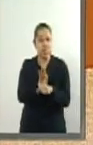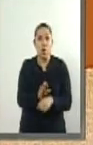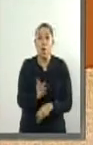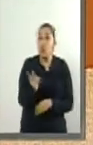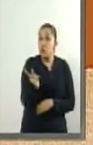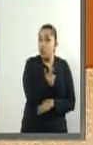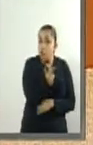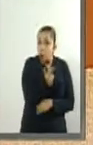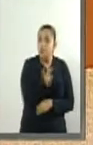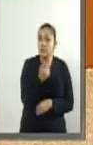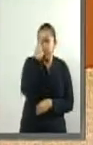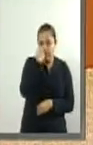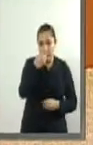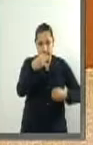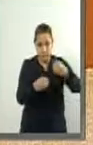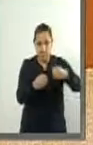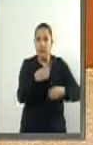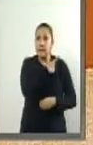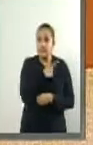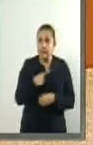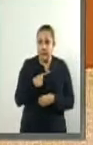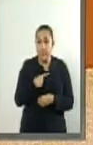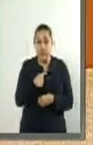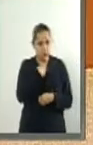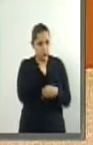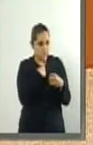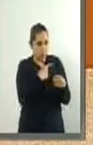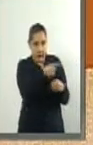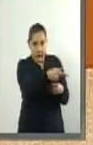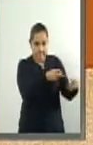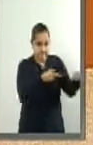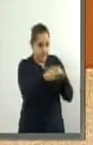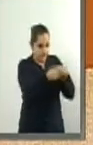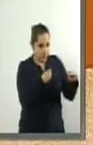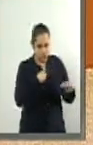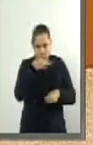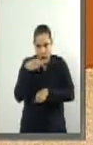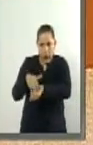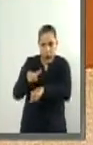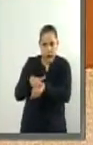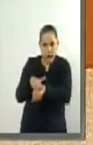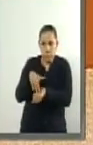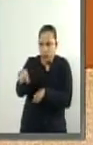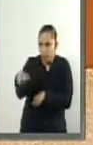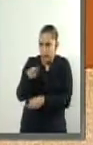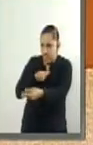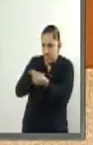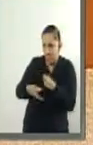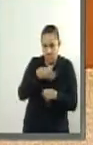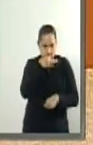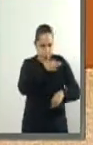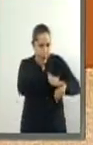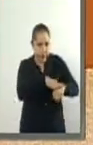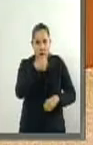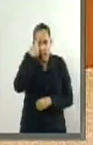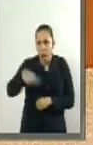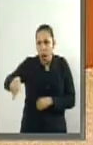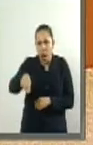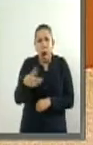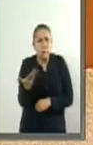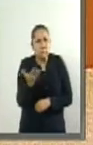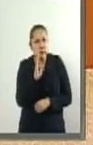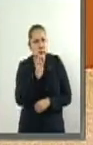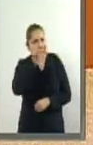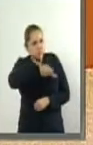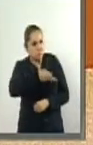deben notificar a su contraria quien sólo así estará en posibilidad de consentir u oponerse logrando que